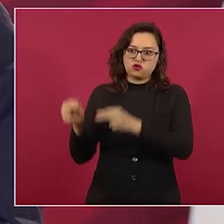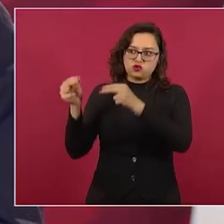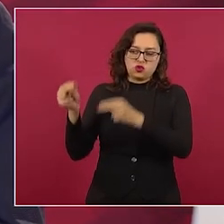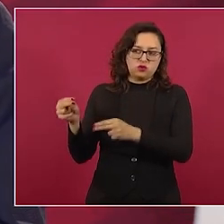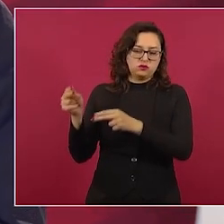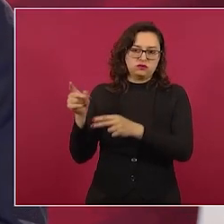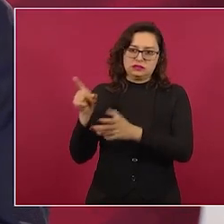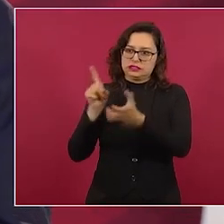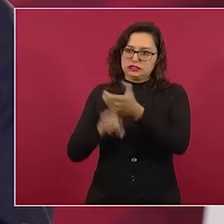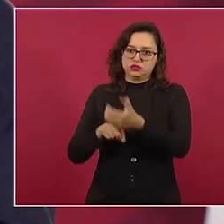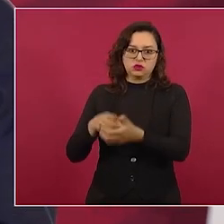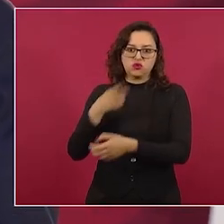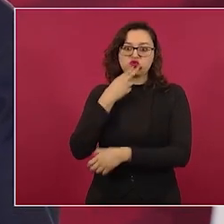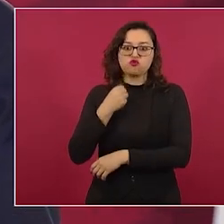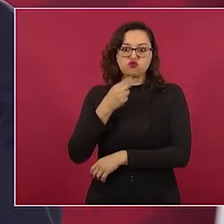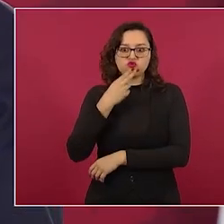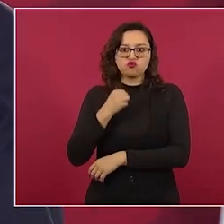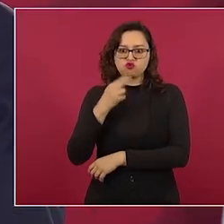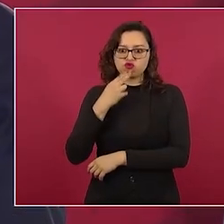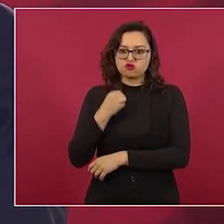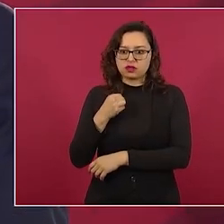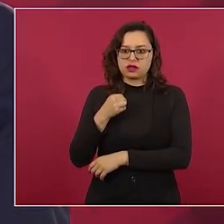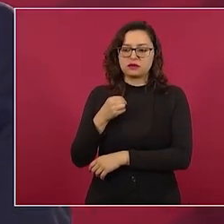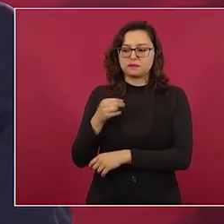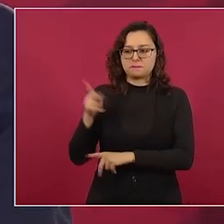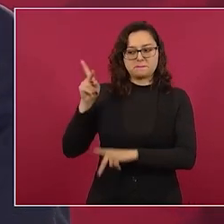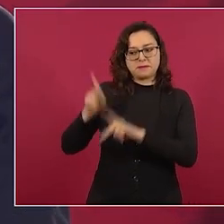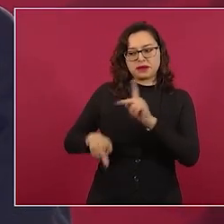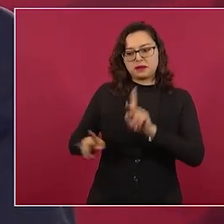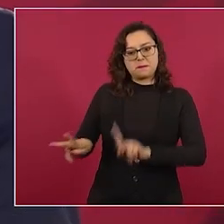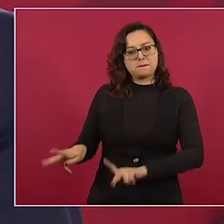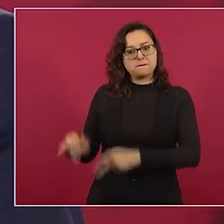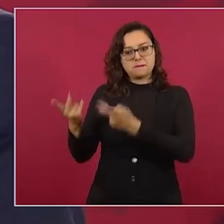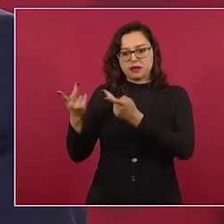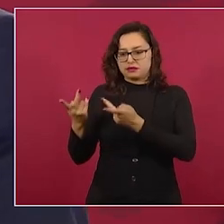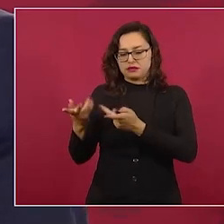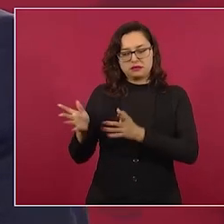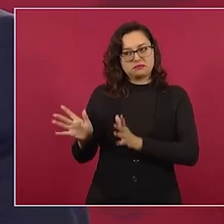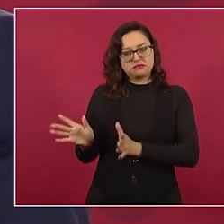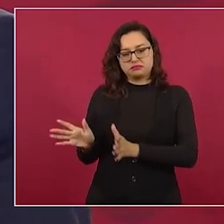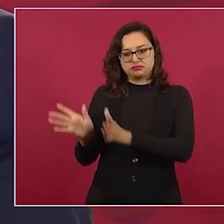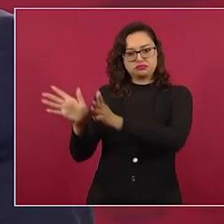y pues es bueno porque